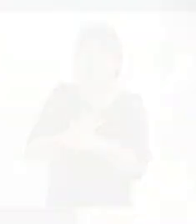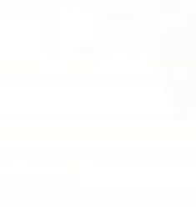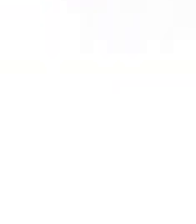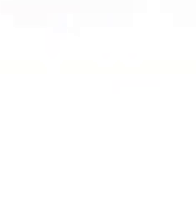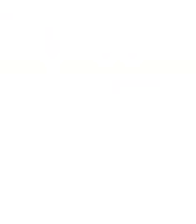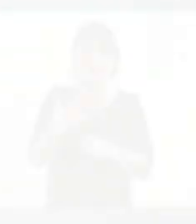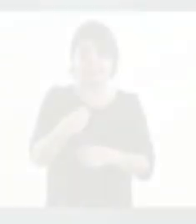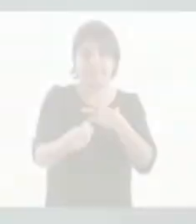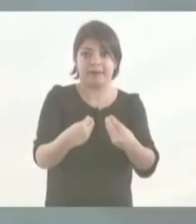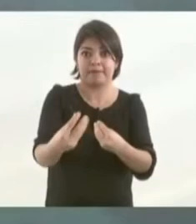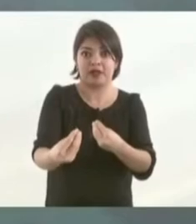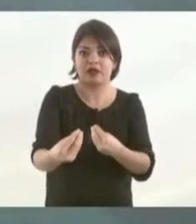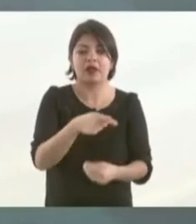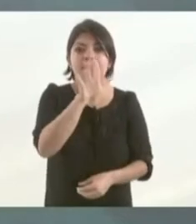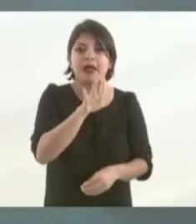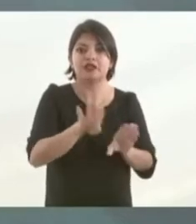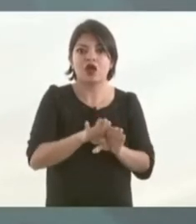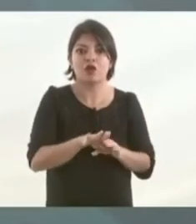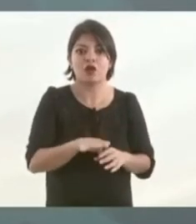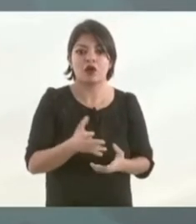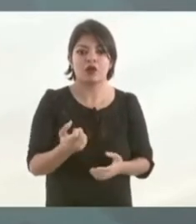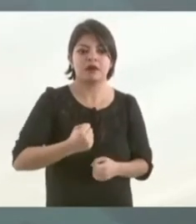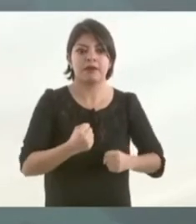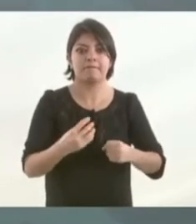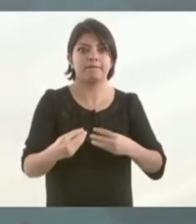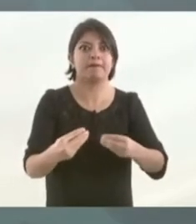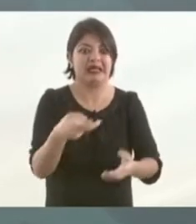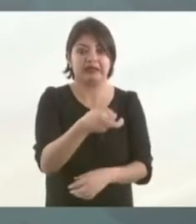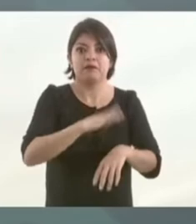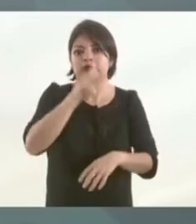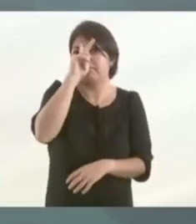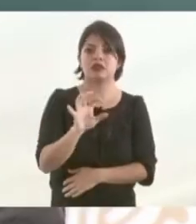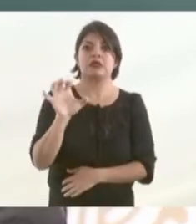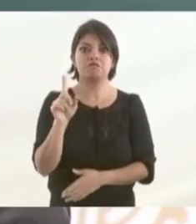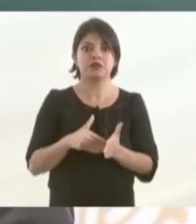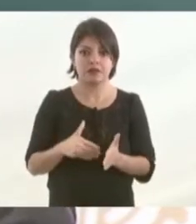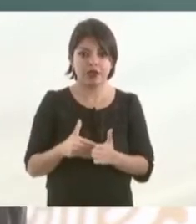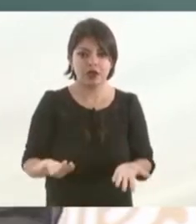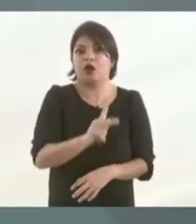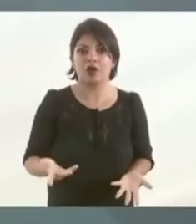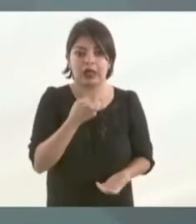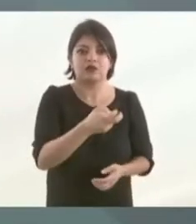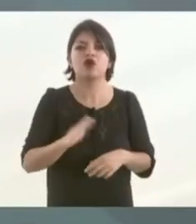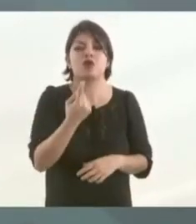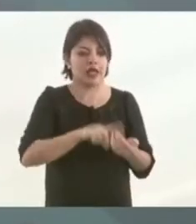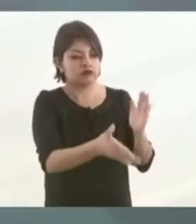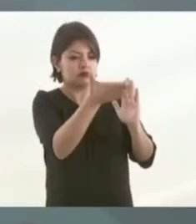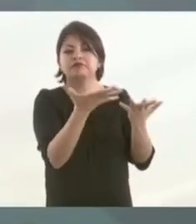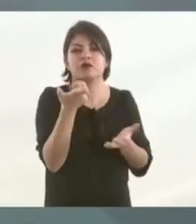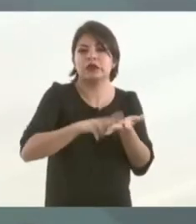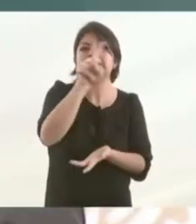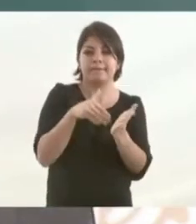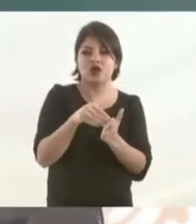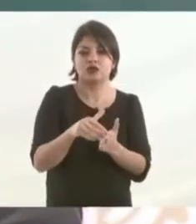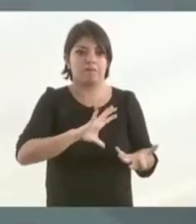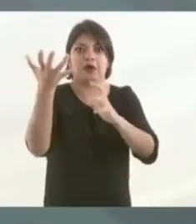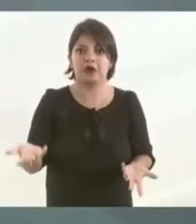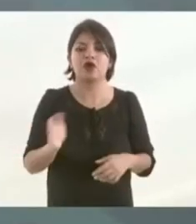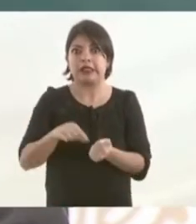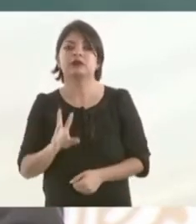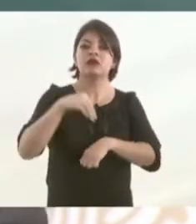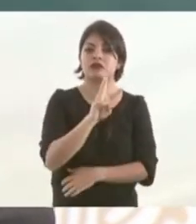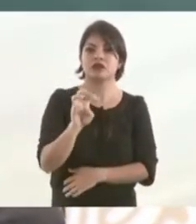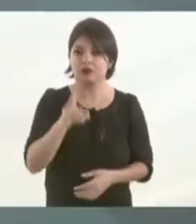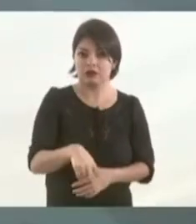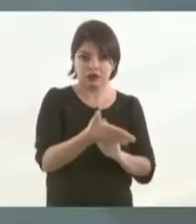una pandemia, es una peste. Eso es lo que más destruye, eso es que más acaba. Les voy a adorar la píldora